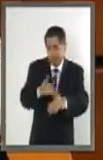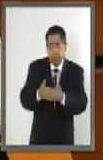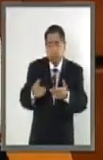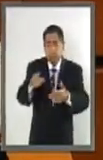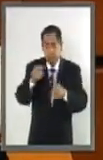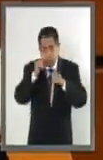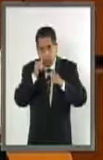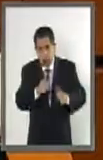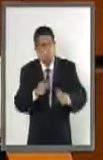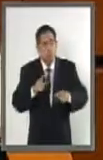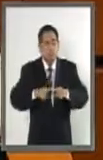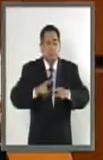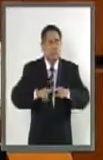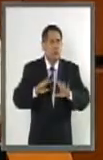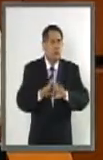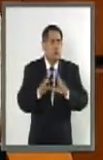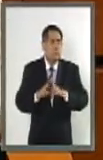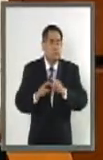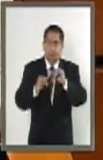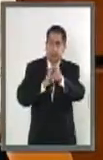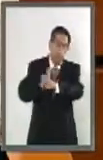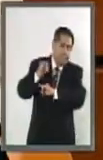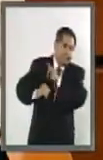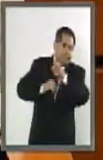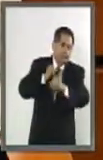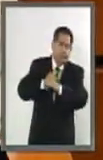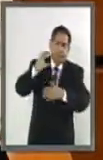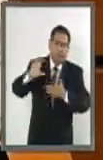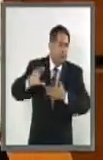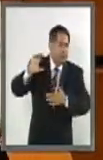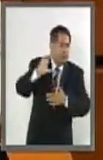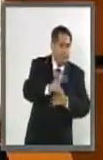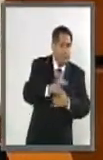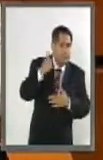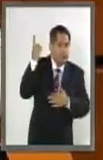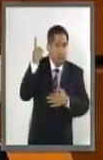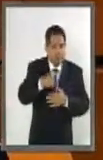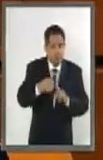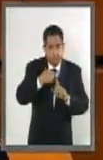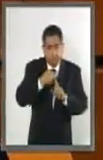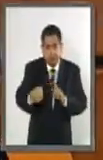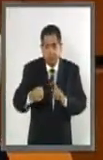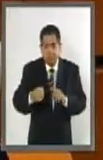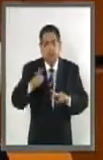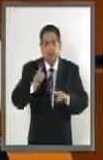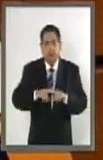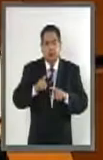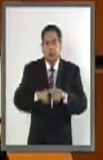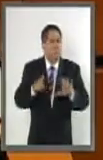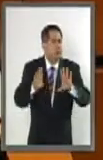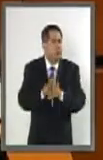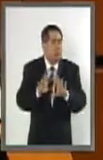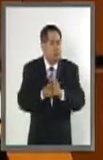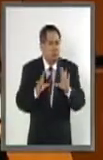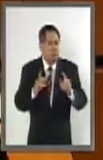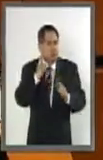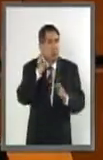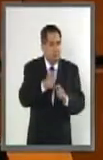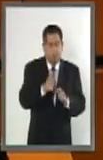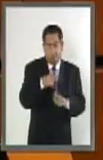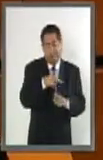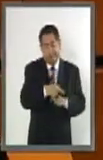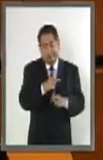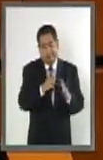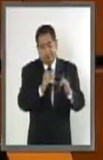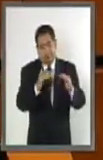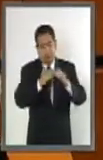atender los instrumentos internacionales que ordenan las características mínimas que debe de tener